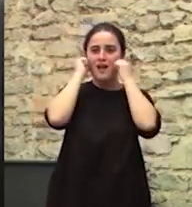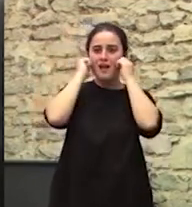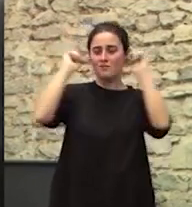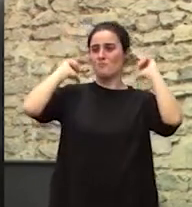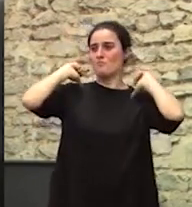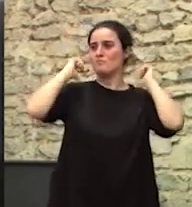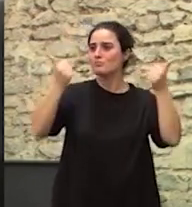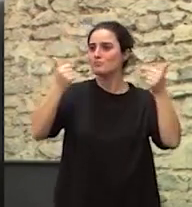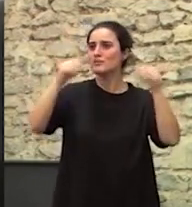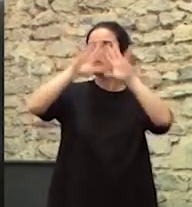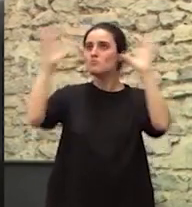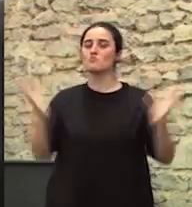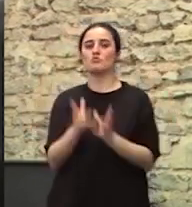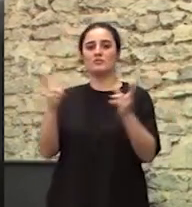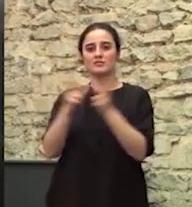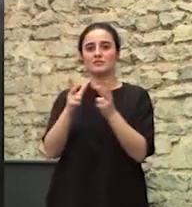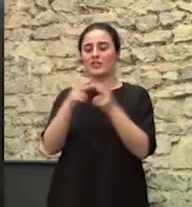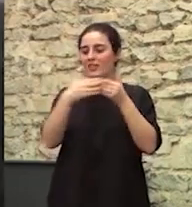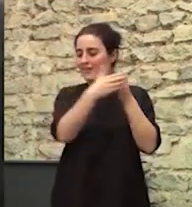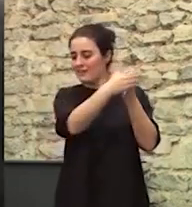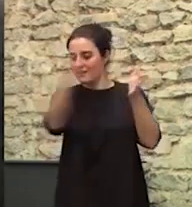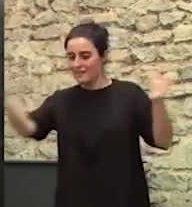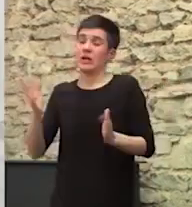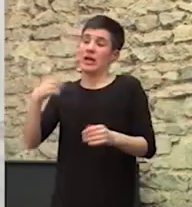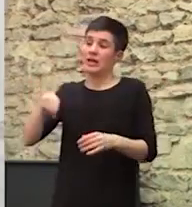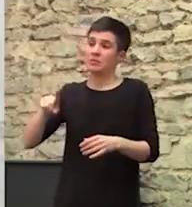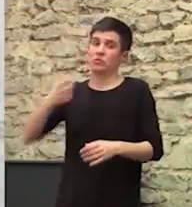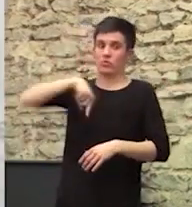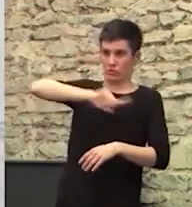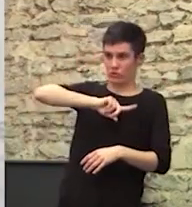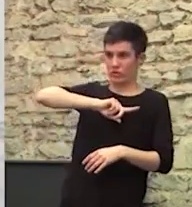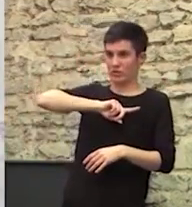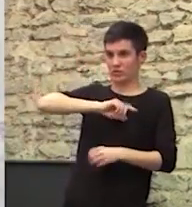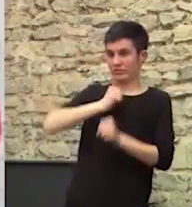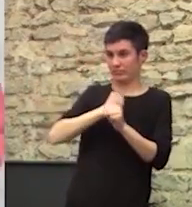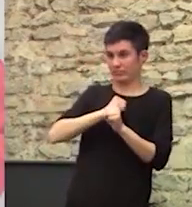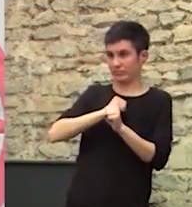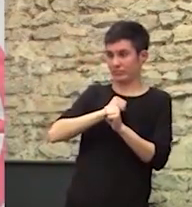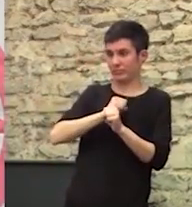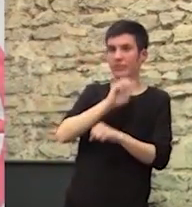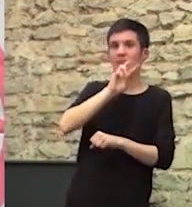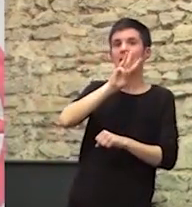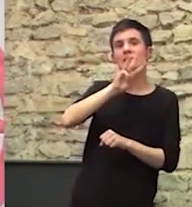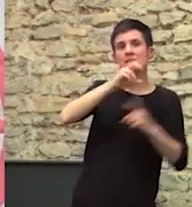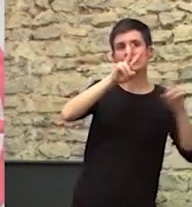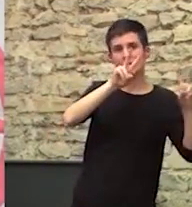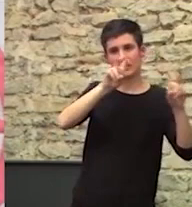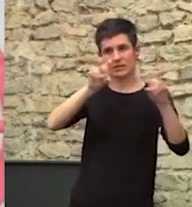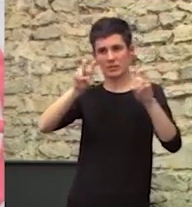se abran puertas al mundo y a la sociedad claro que la sociedad nos deje. Nosotras trabajamos tres temas super